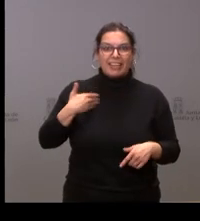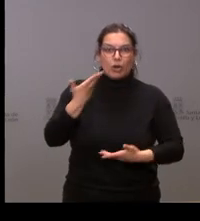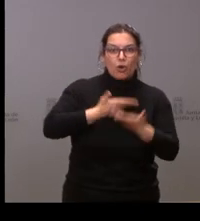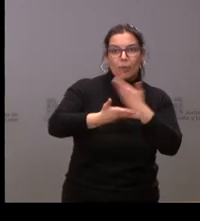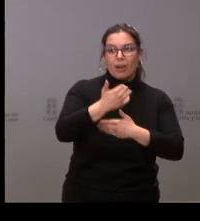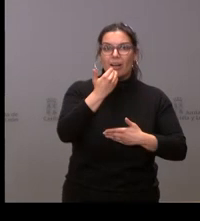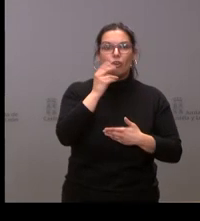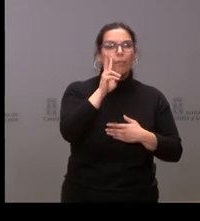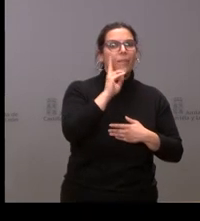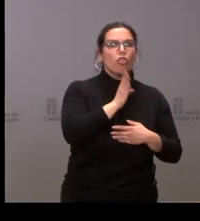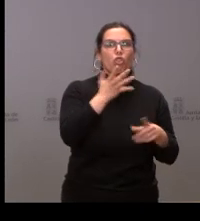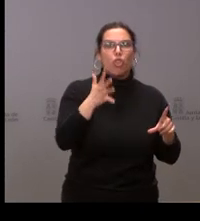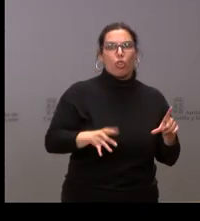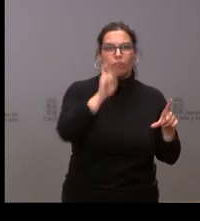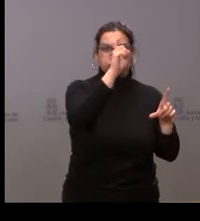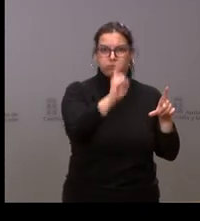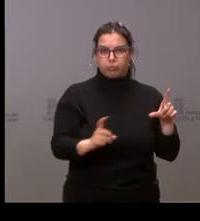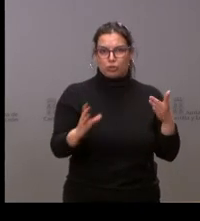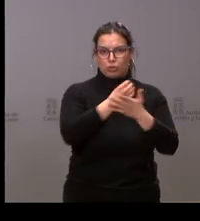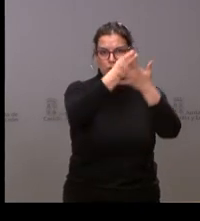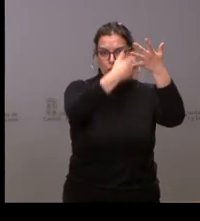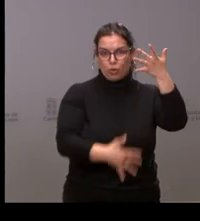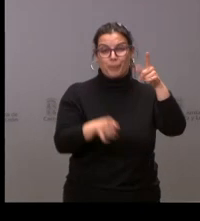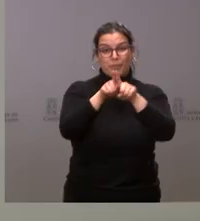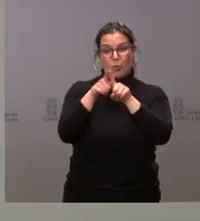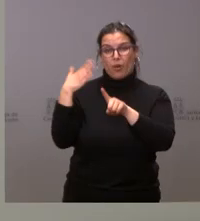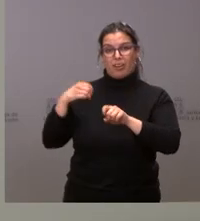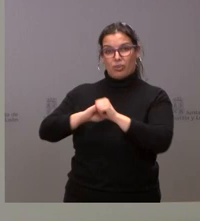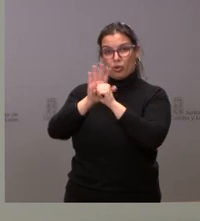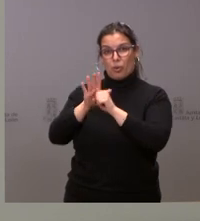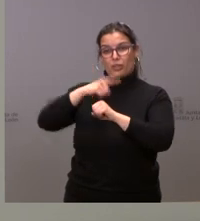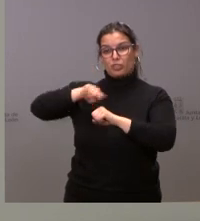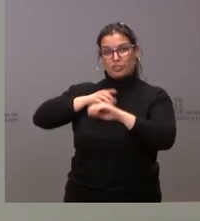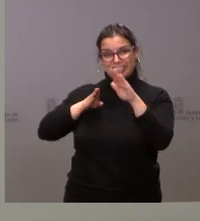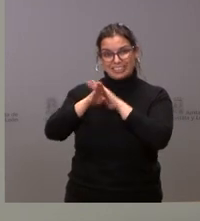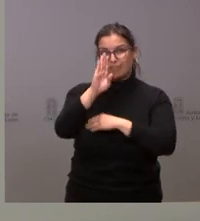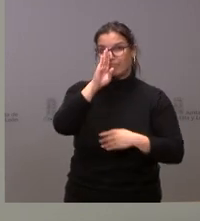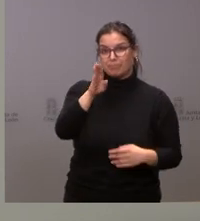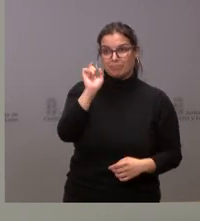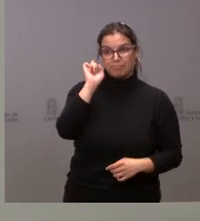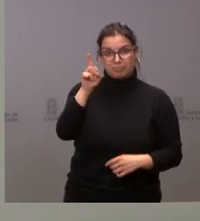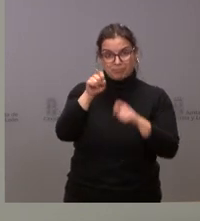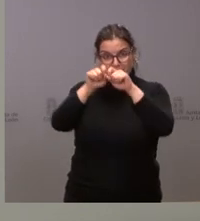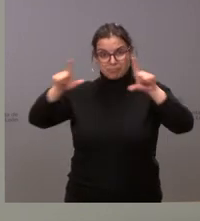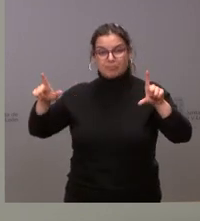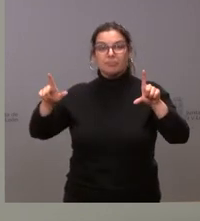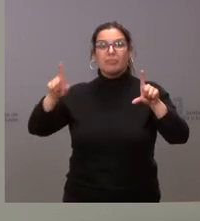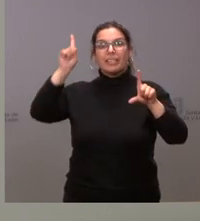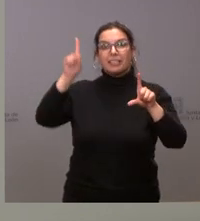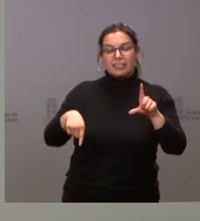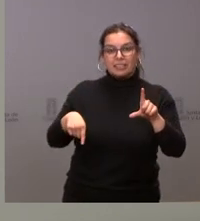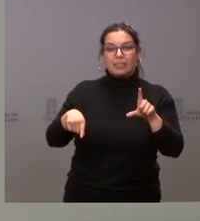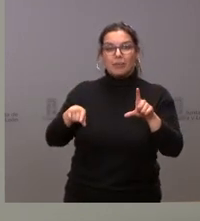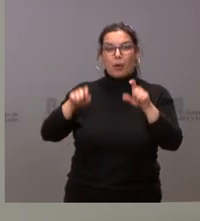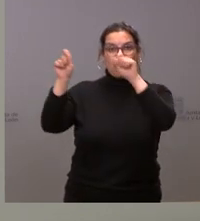colaboración. Al igual que hicimos con el COVID, donde creamos un acceso específico directo y también un código banner,